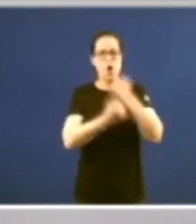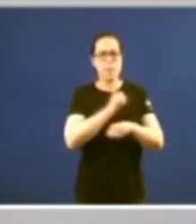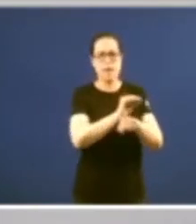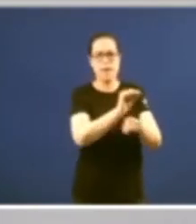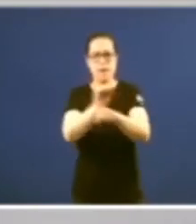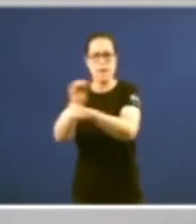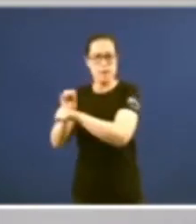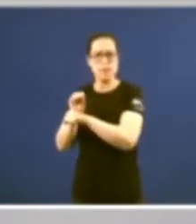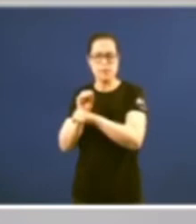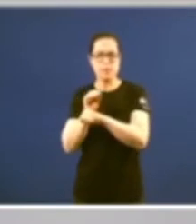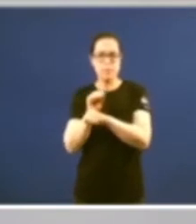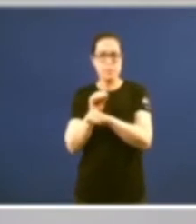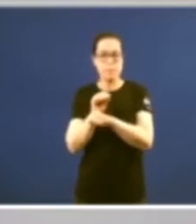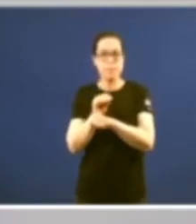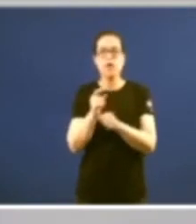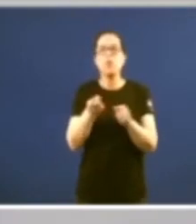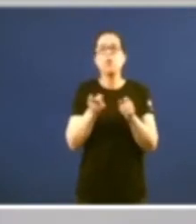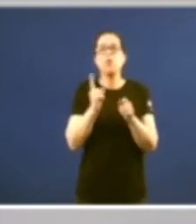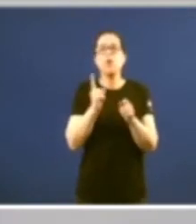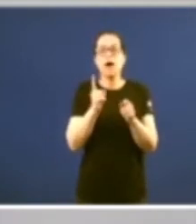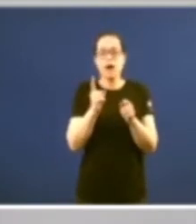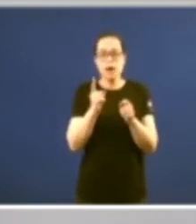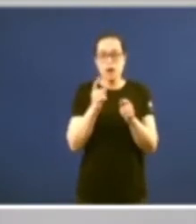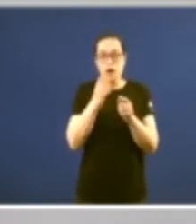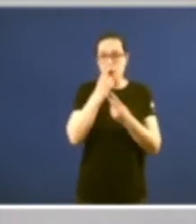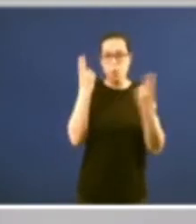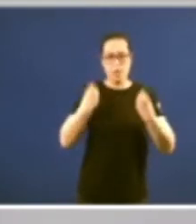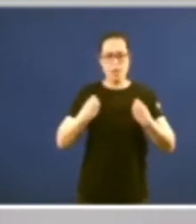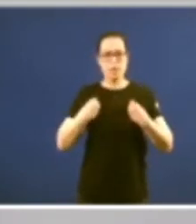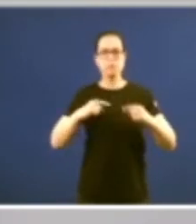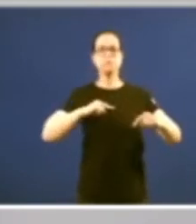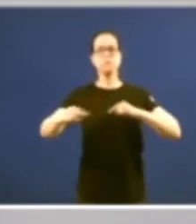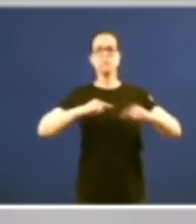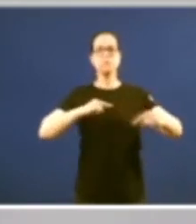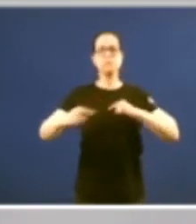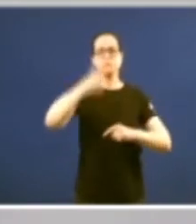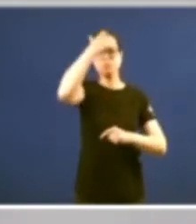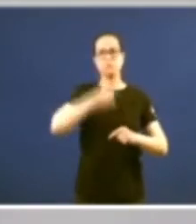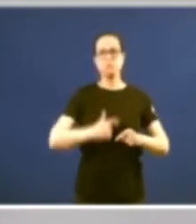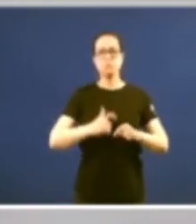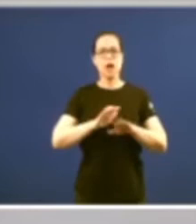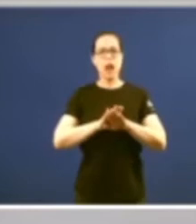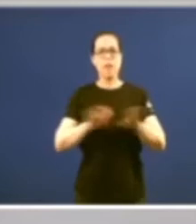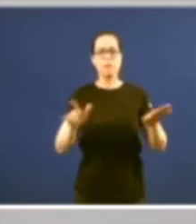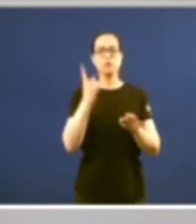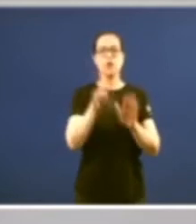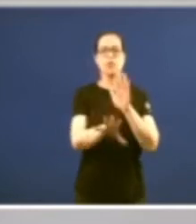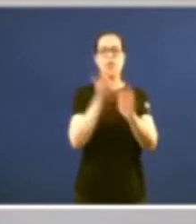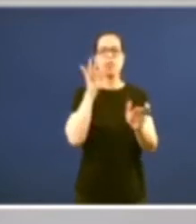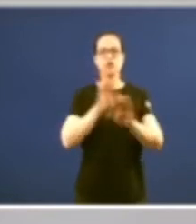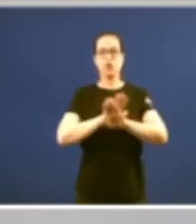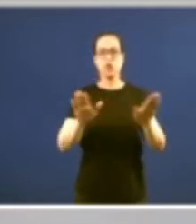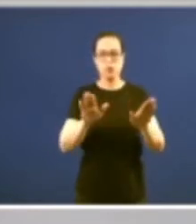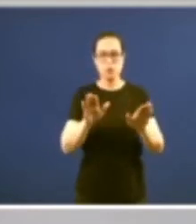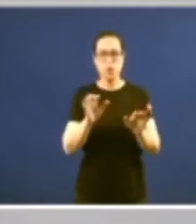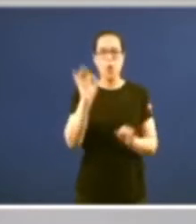no sólo se puede dirigir la vida pública a través de una dirección pública o política a través de una decisión política a